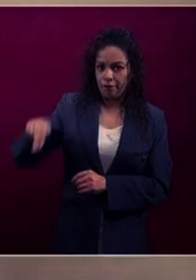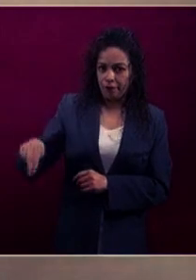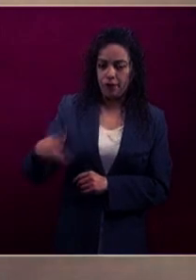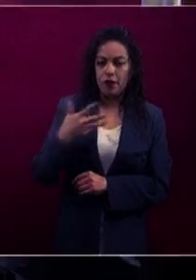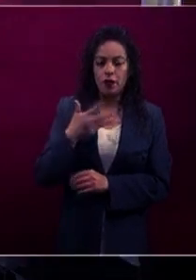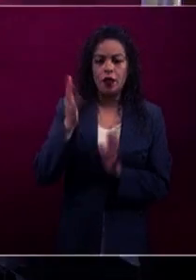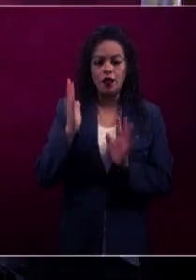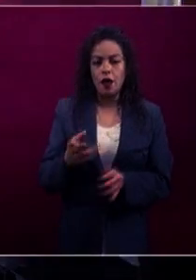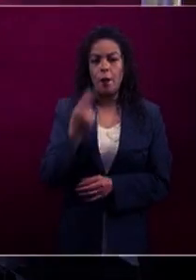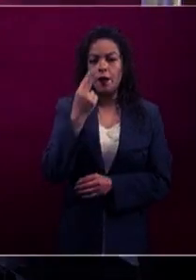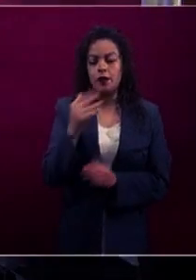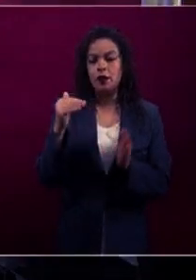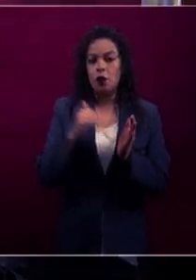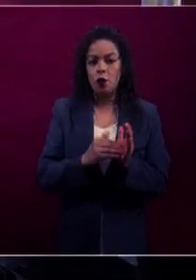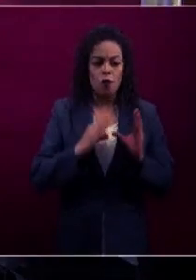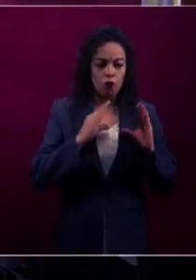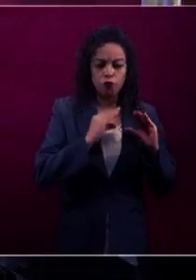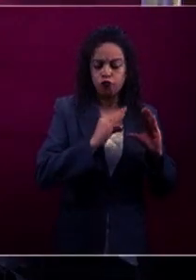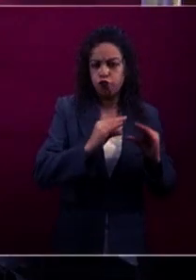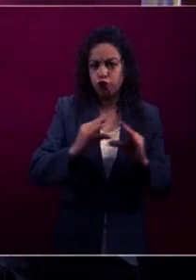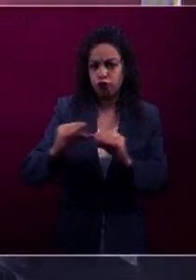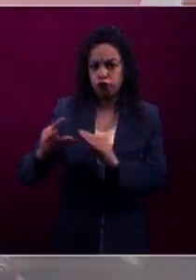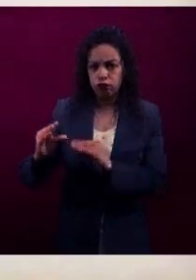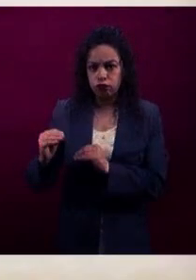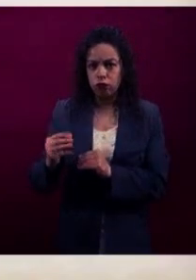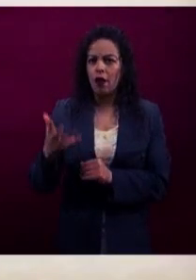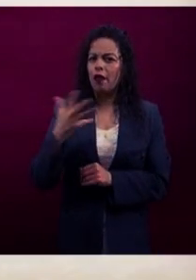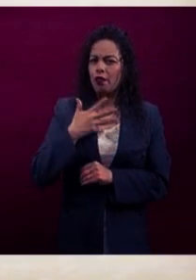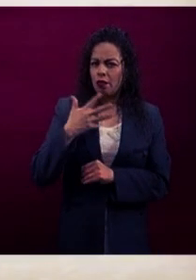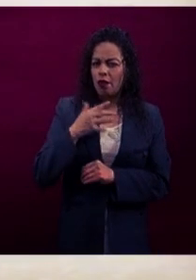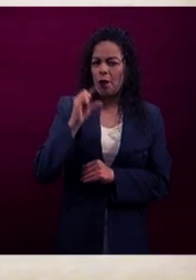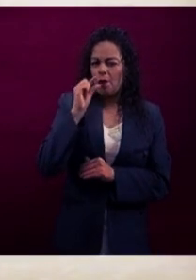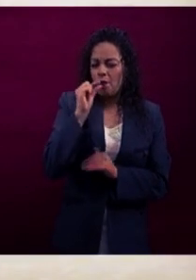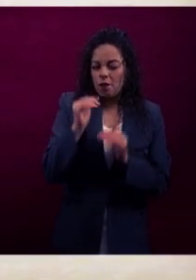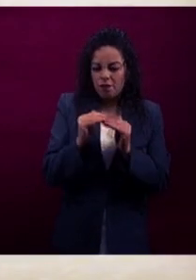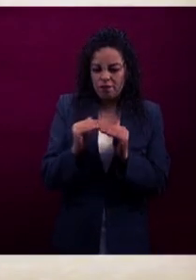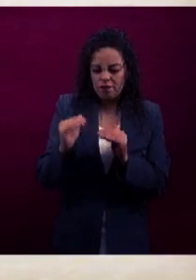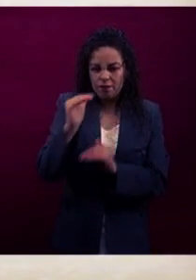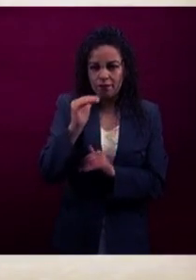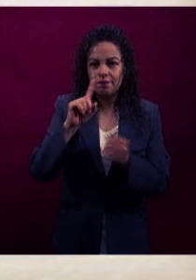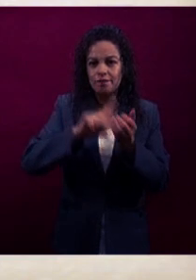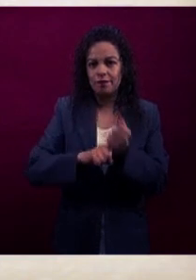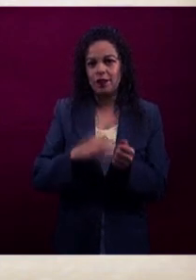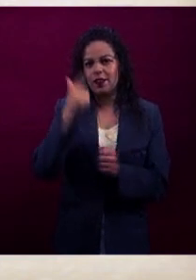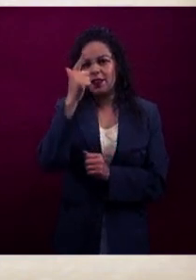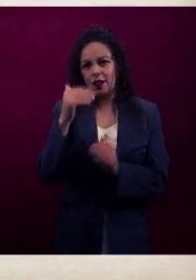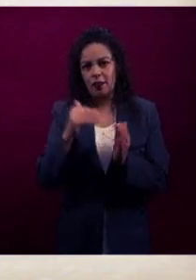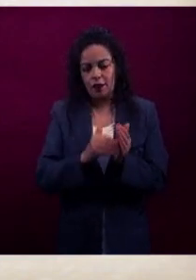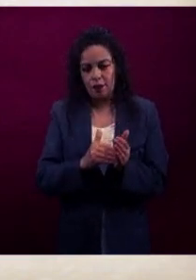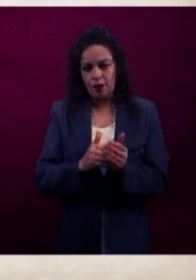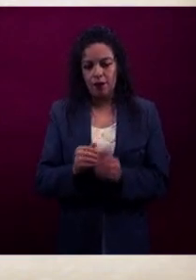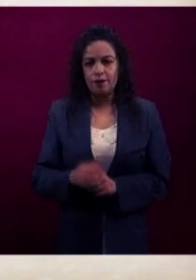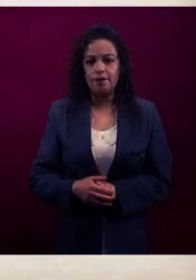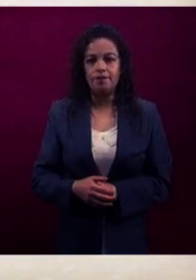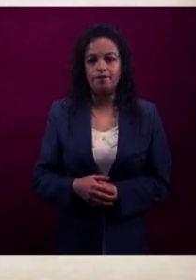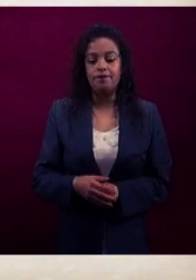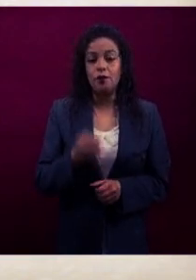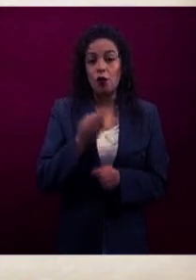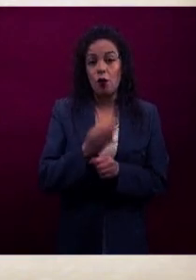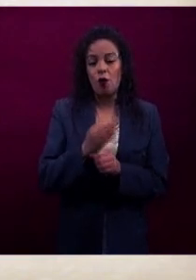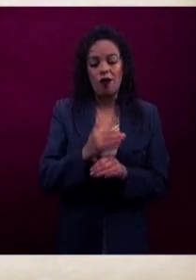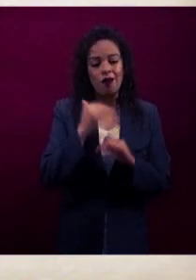actualmente tenemos un poco más de 7 mil, sin embargo, este curso ahorita se encuentra suspendido por